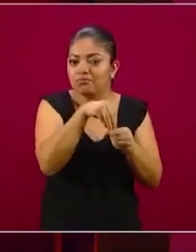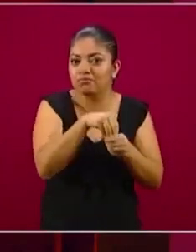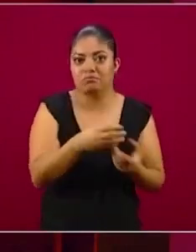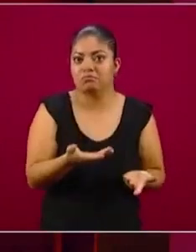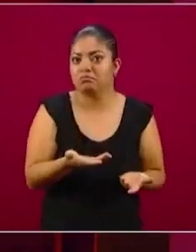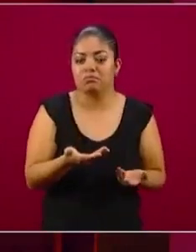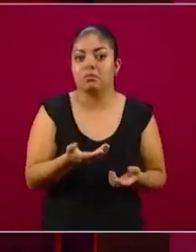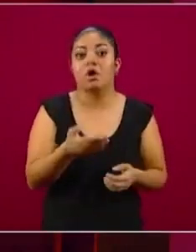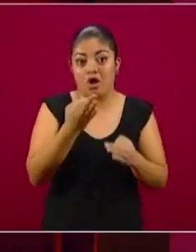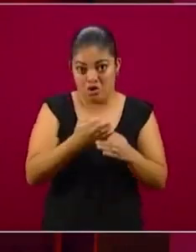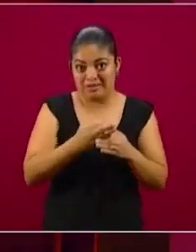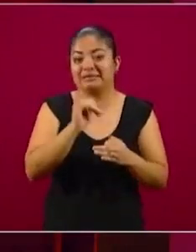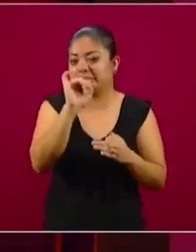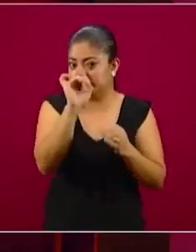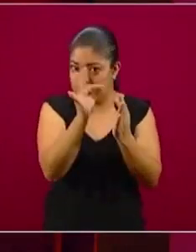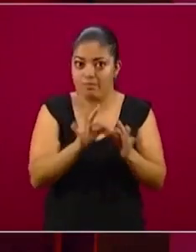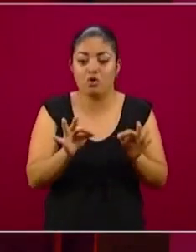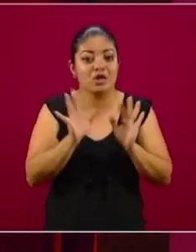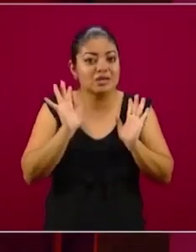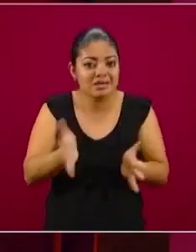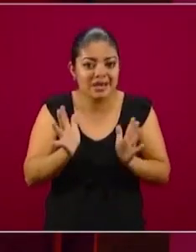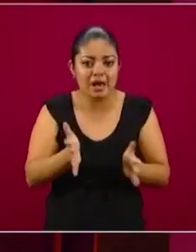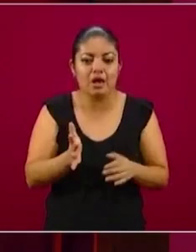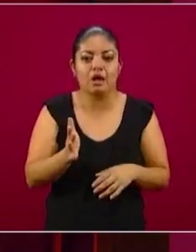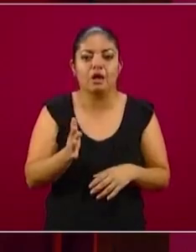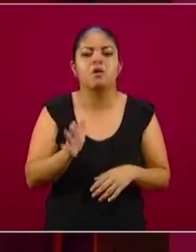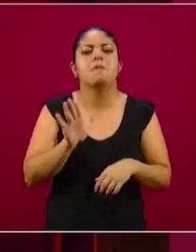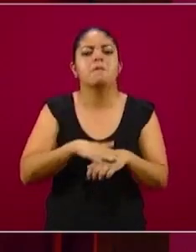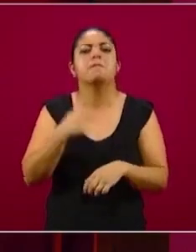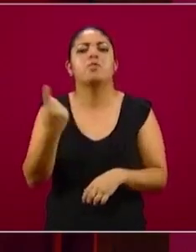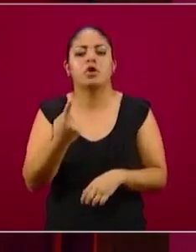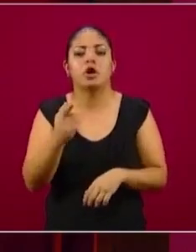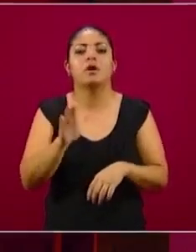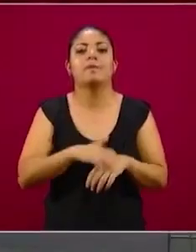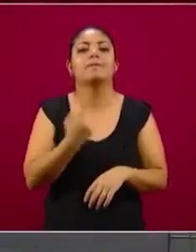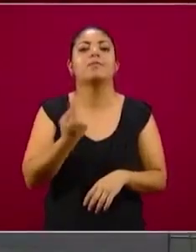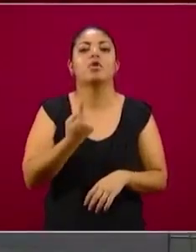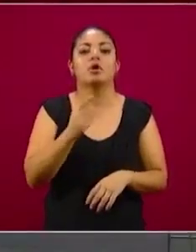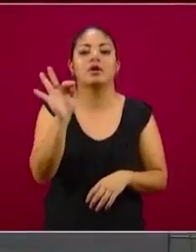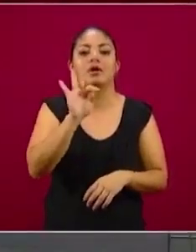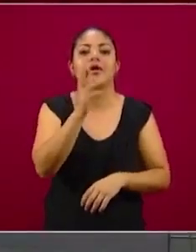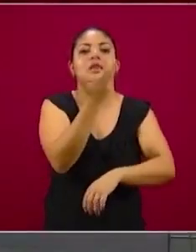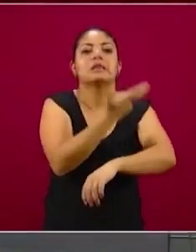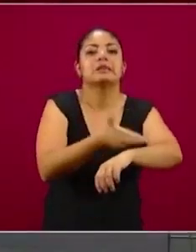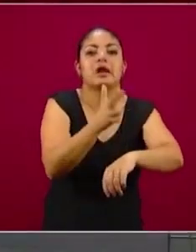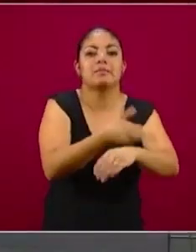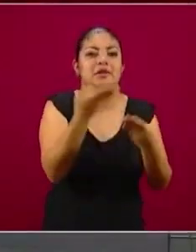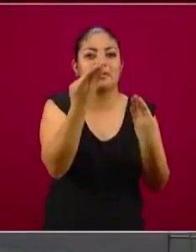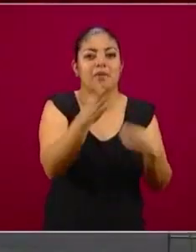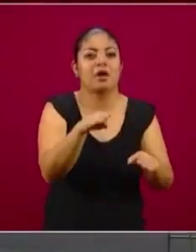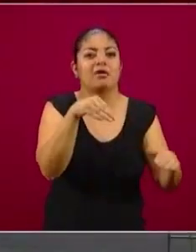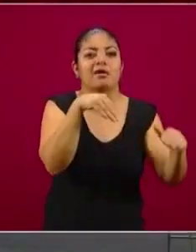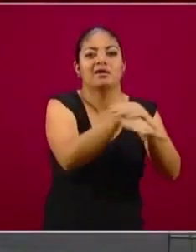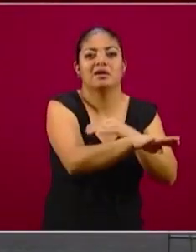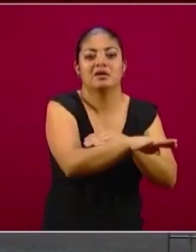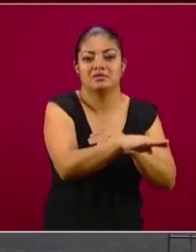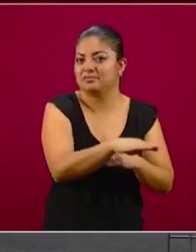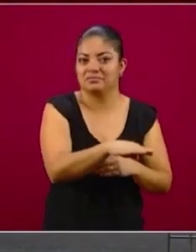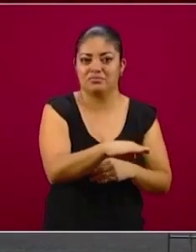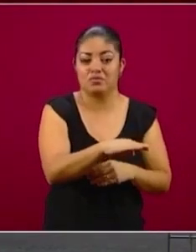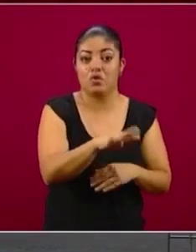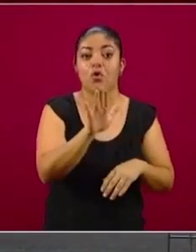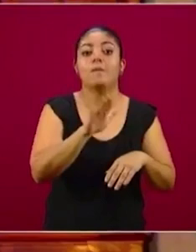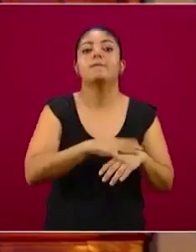¿Por qué? Uno, porque queremos evitar que la vayan a tramitar a un banco, pero también porque de esa manera al